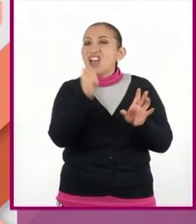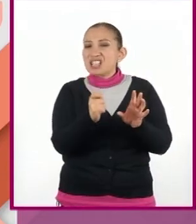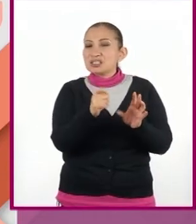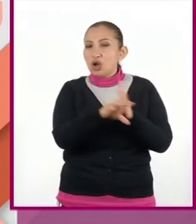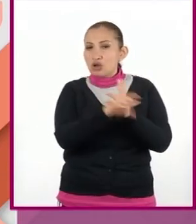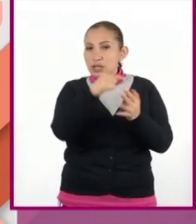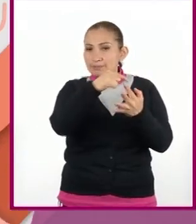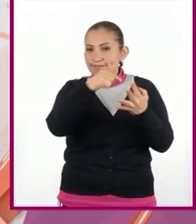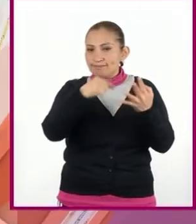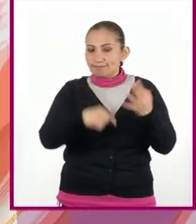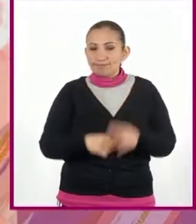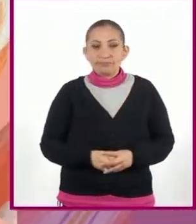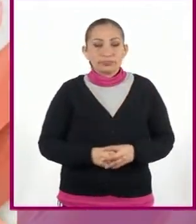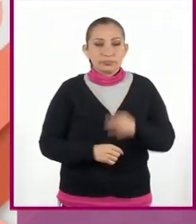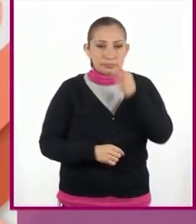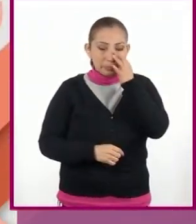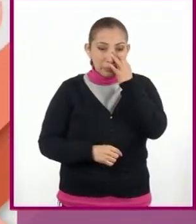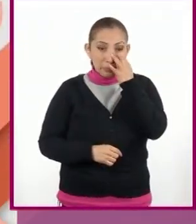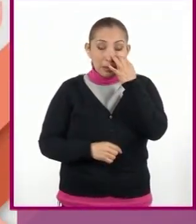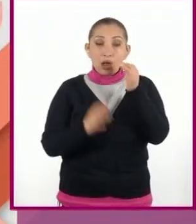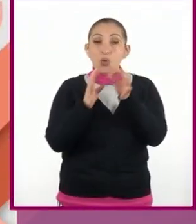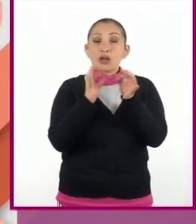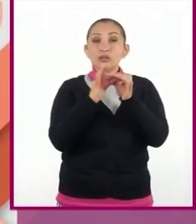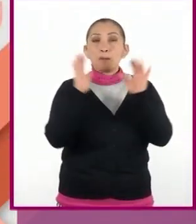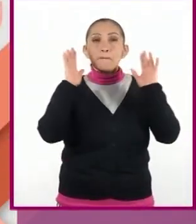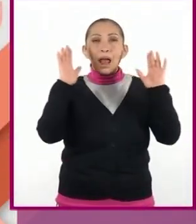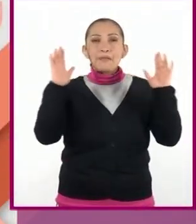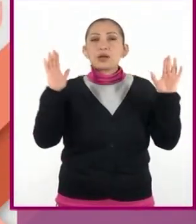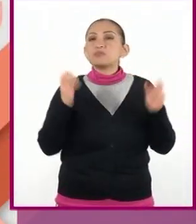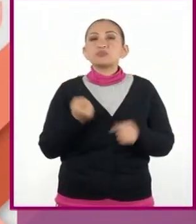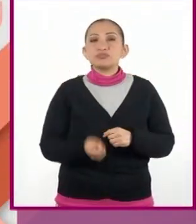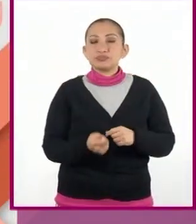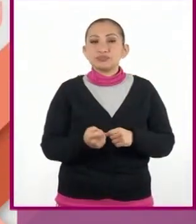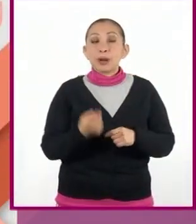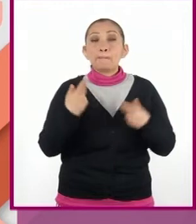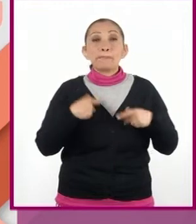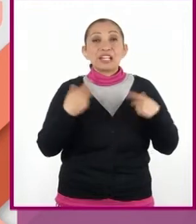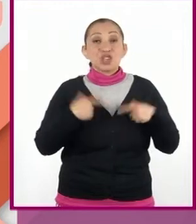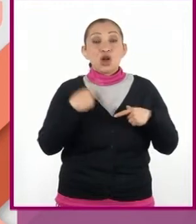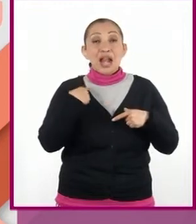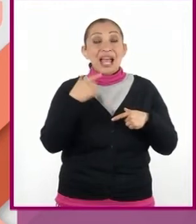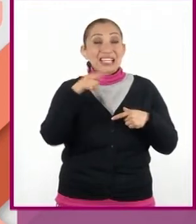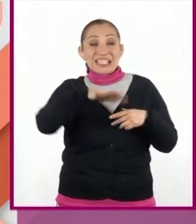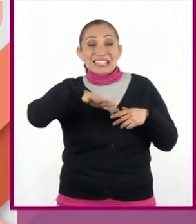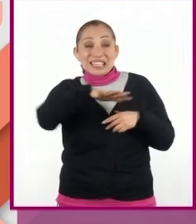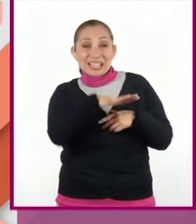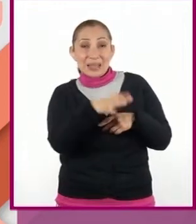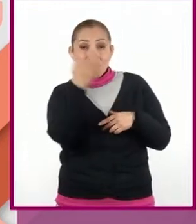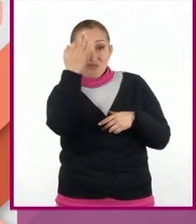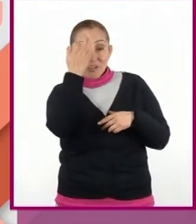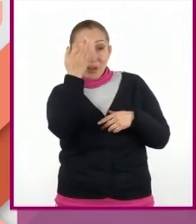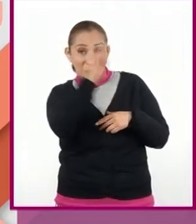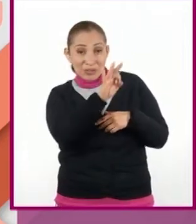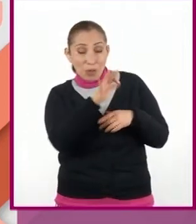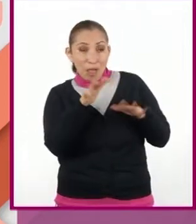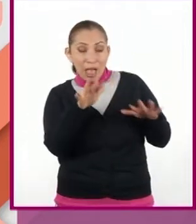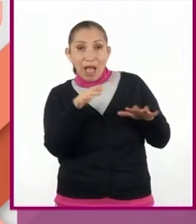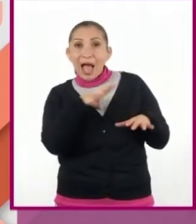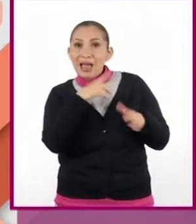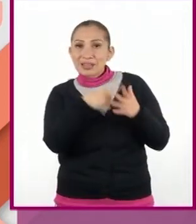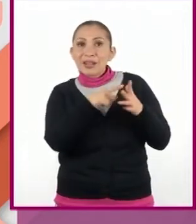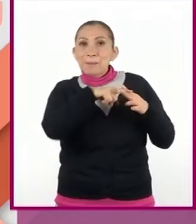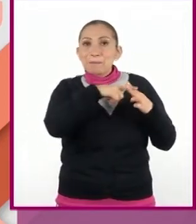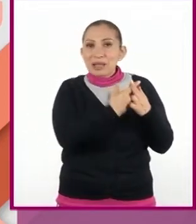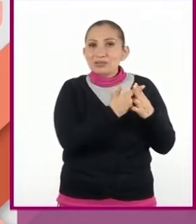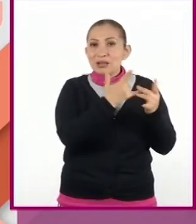los elementos. Cuento maravilloso. Los personajes y hechos de carácter fantástico aparecen al